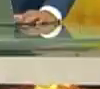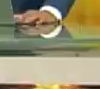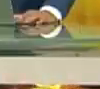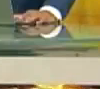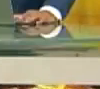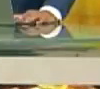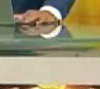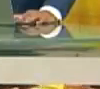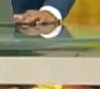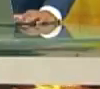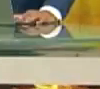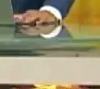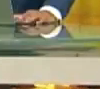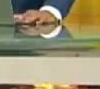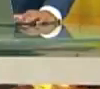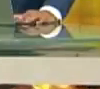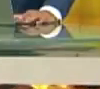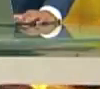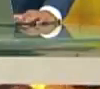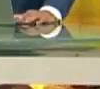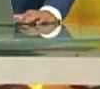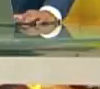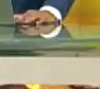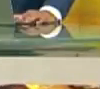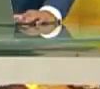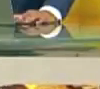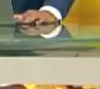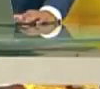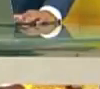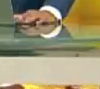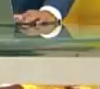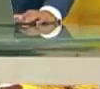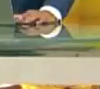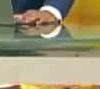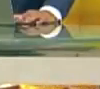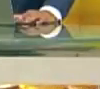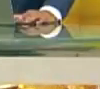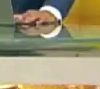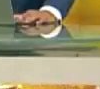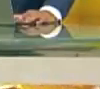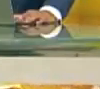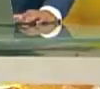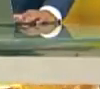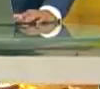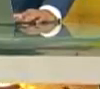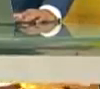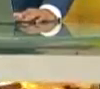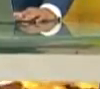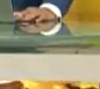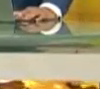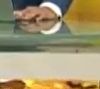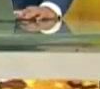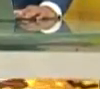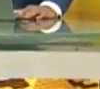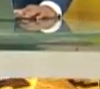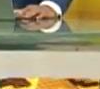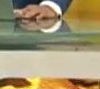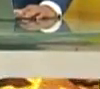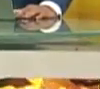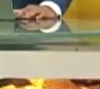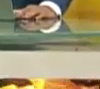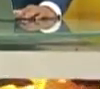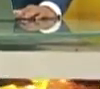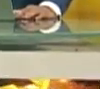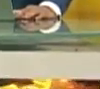Bien, así culmina la reunión del presidente de la República, Nicolás Maduro, con vicepresidentes sectoriales y el buro del Partido Socialista